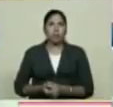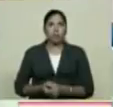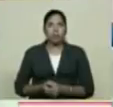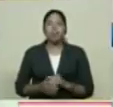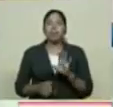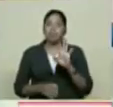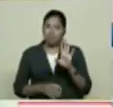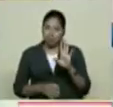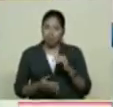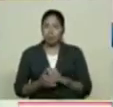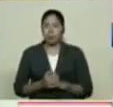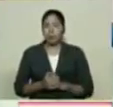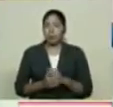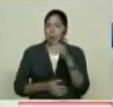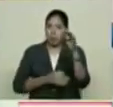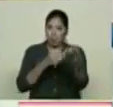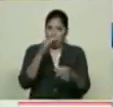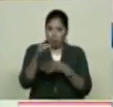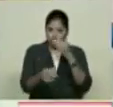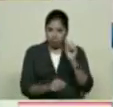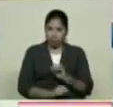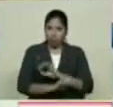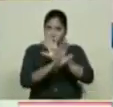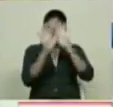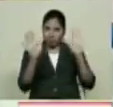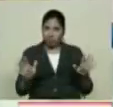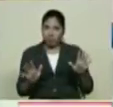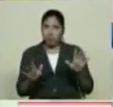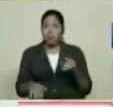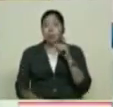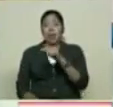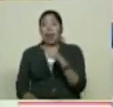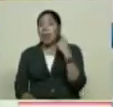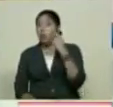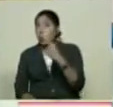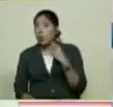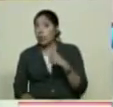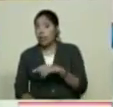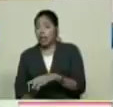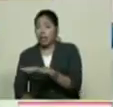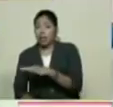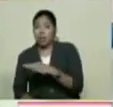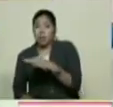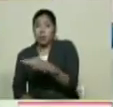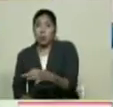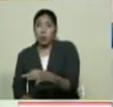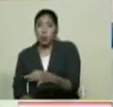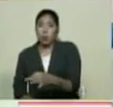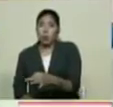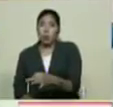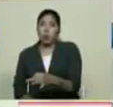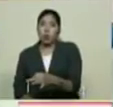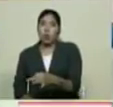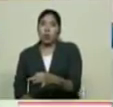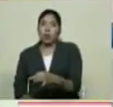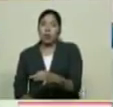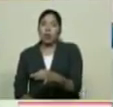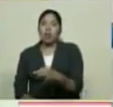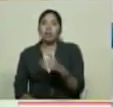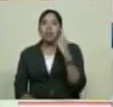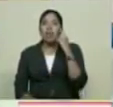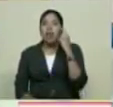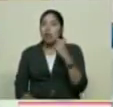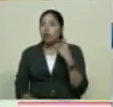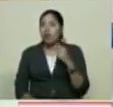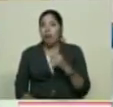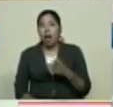Quiero decirle que También se desarrolla En la solita La mini vuelta A la solita En bicicleta de montaña Este año Tuvimos